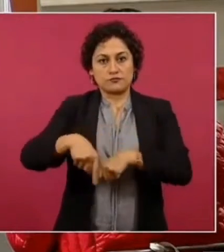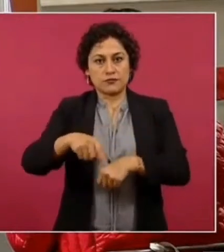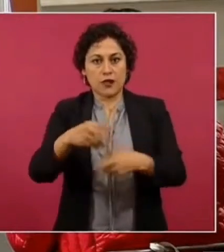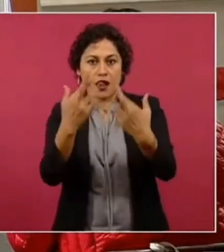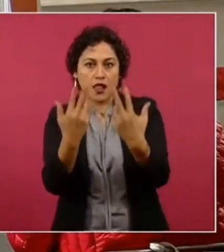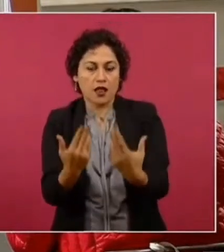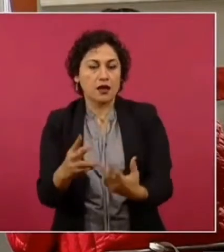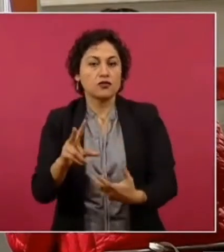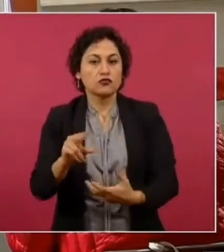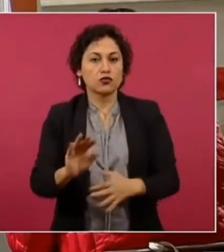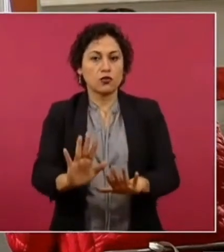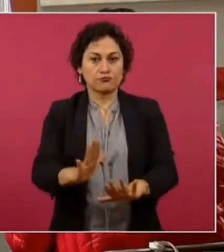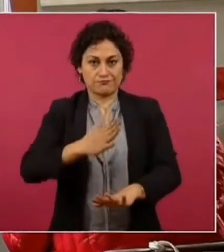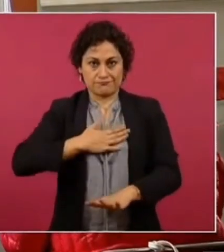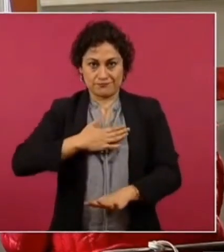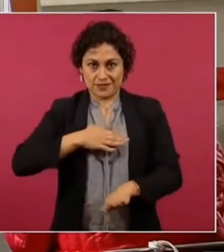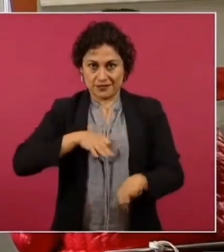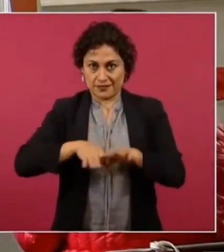o sea es